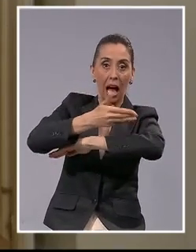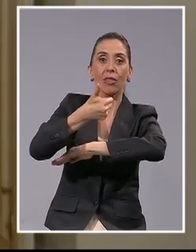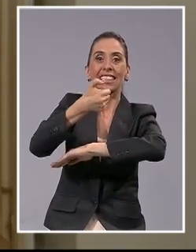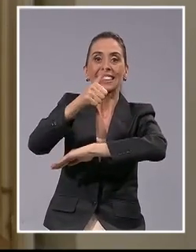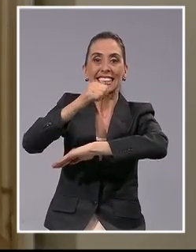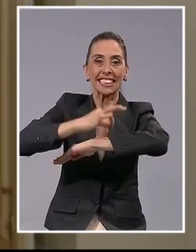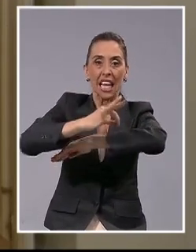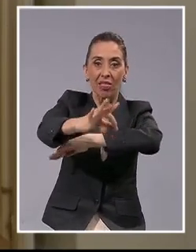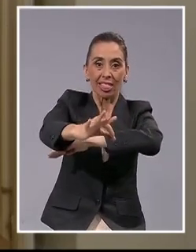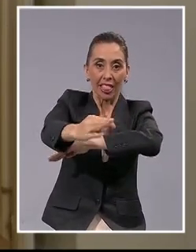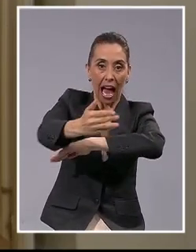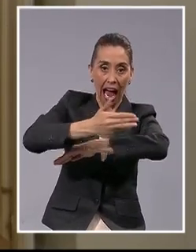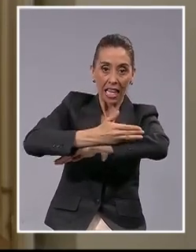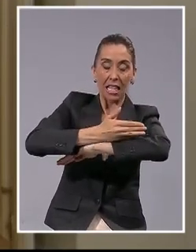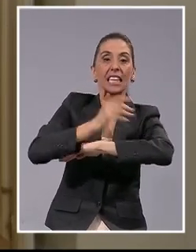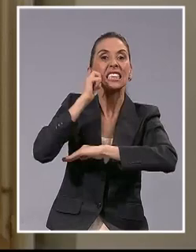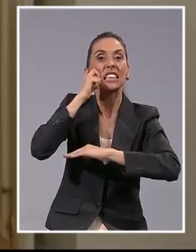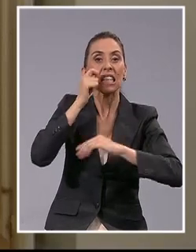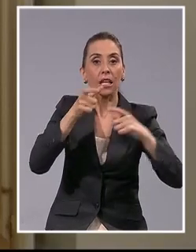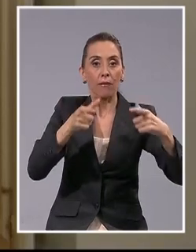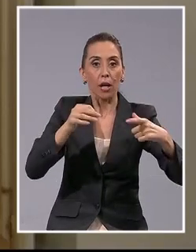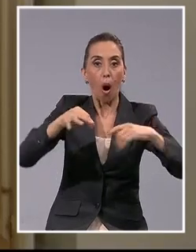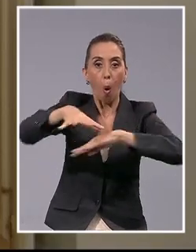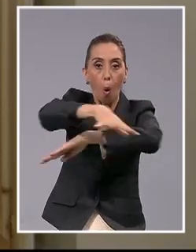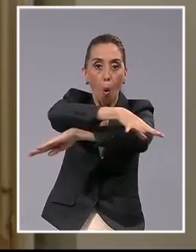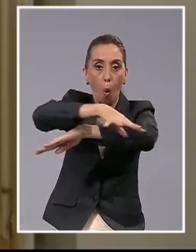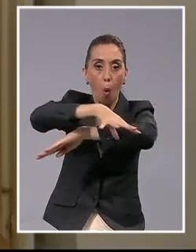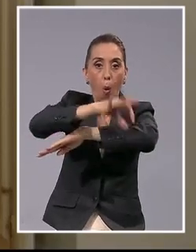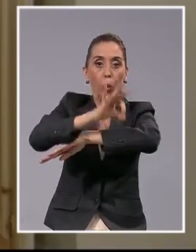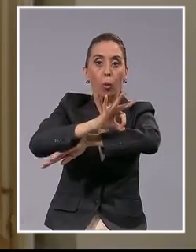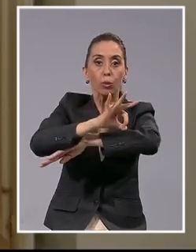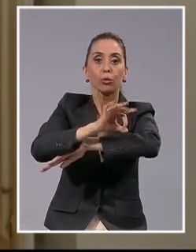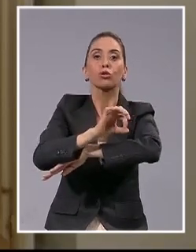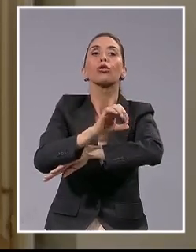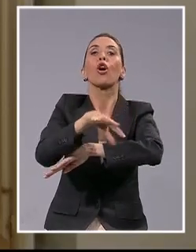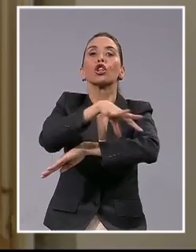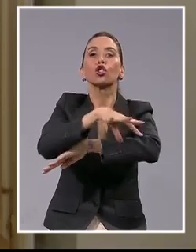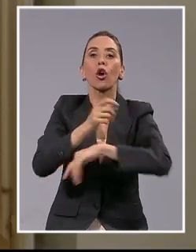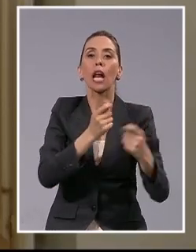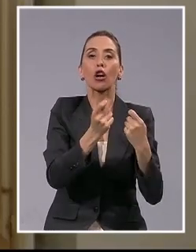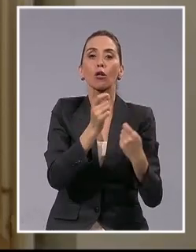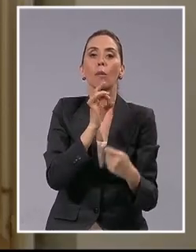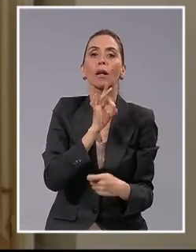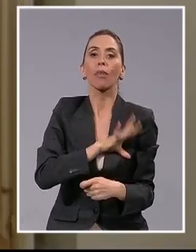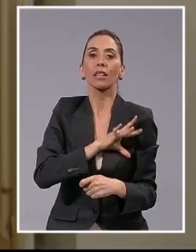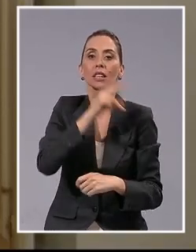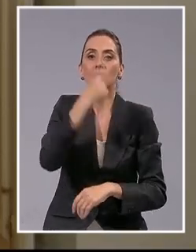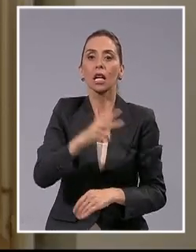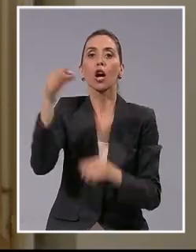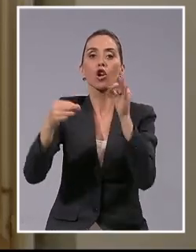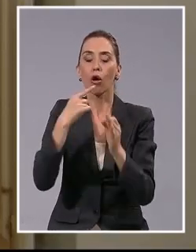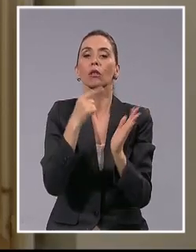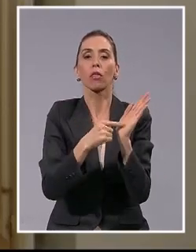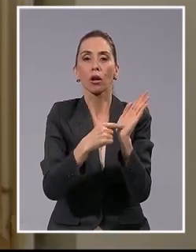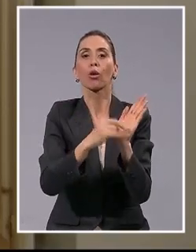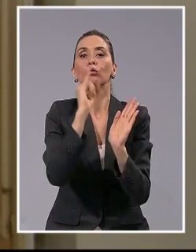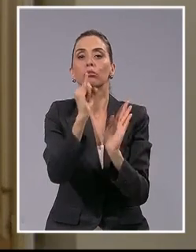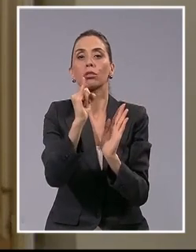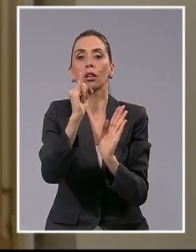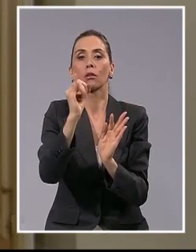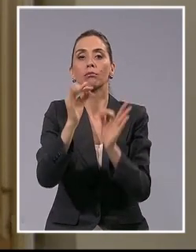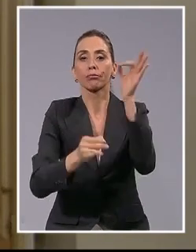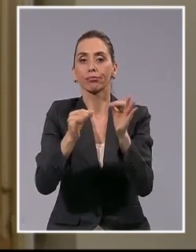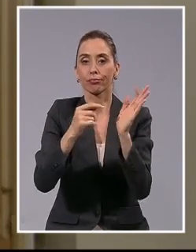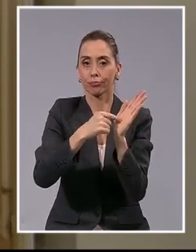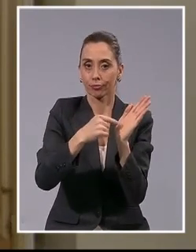consecuencia, dentro de la zona económica exclusiva confirmada para Chile por la Corte Internacional de la Haya.